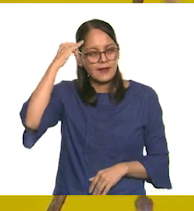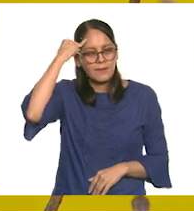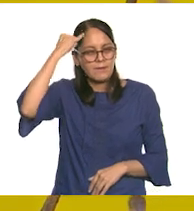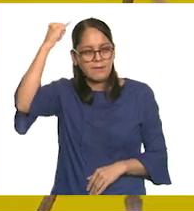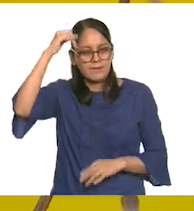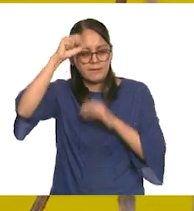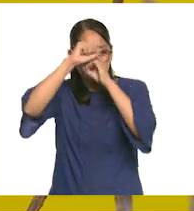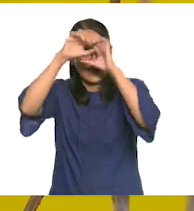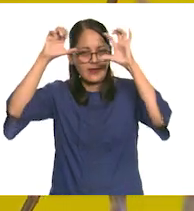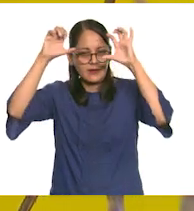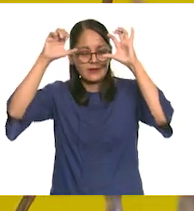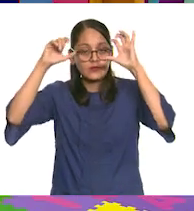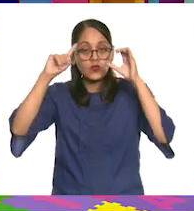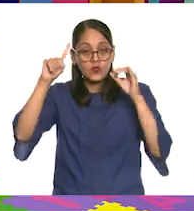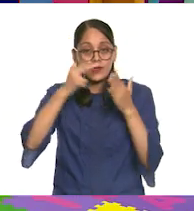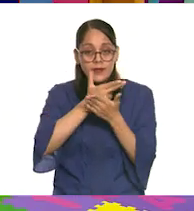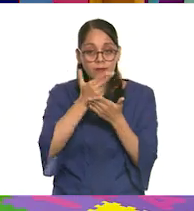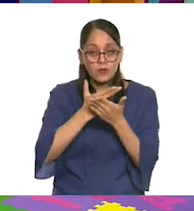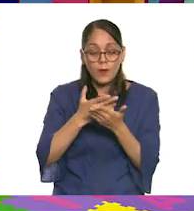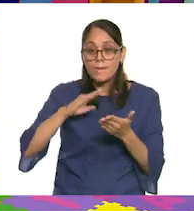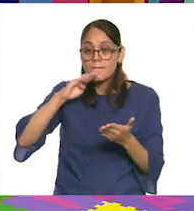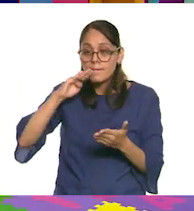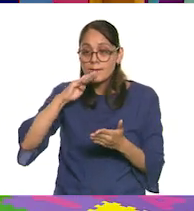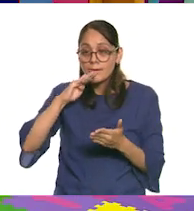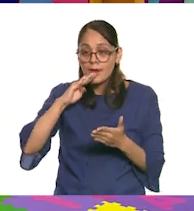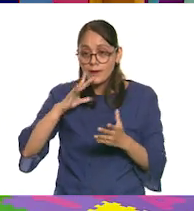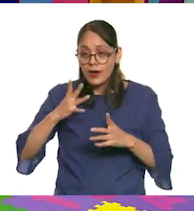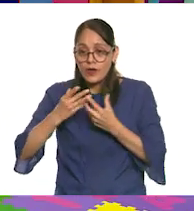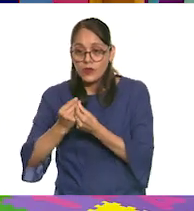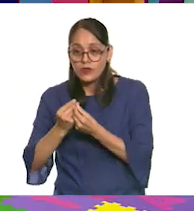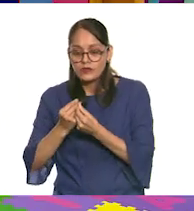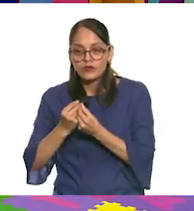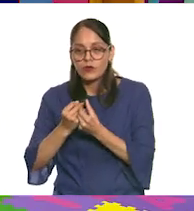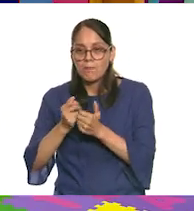o sea, hacer un dibujo de mi mamá en el que yo no me incluya.